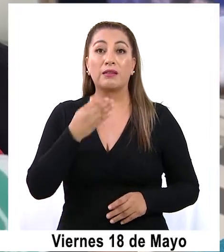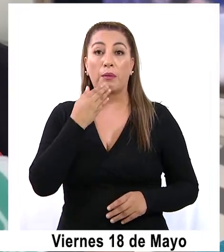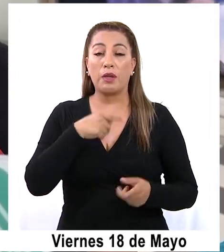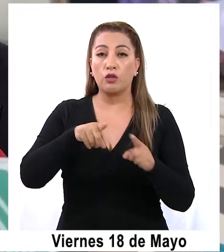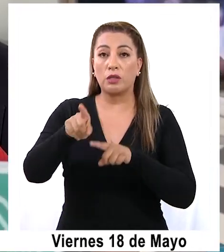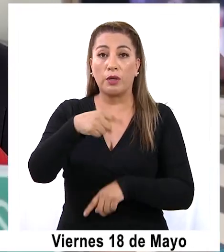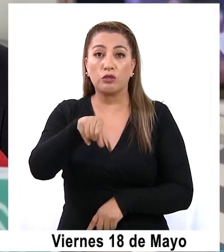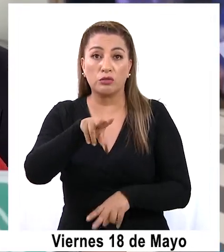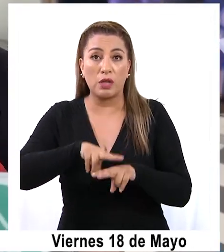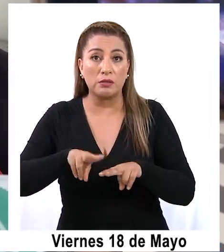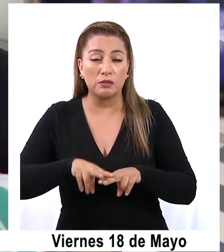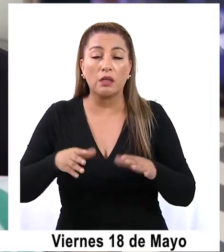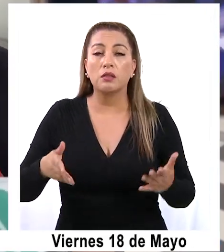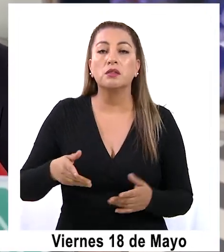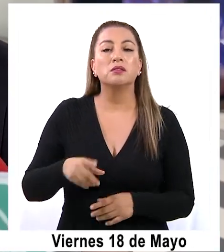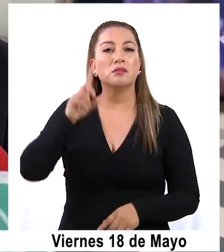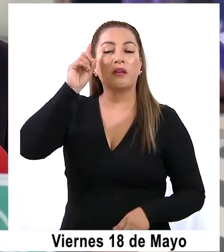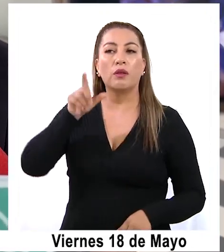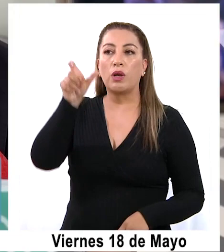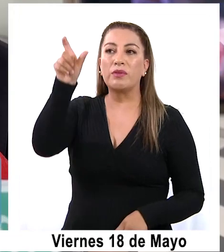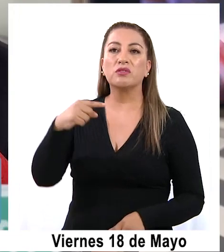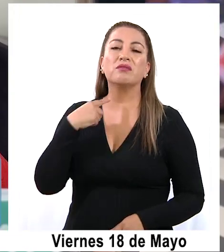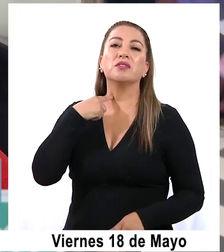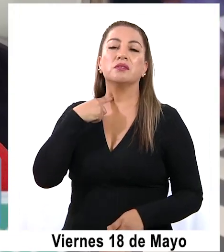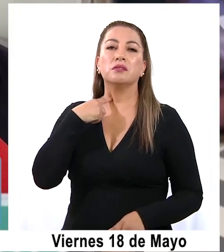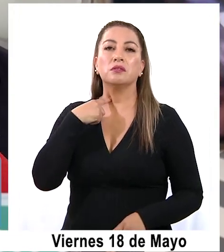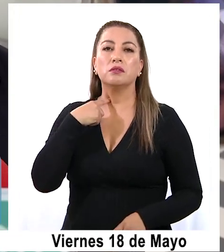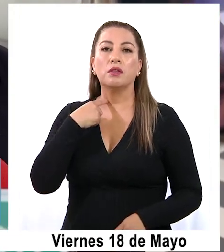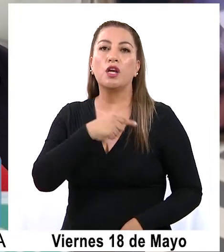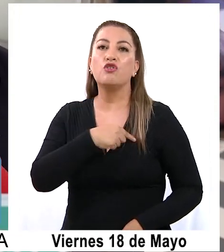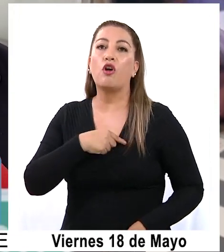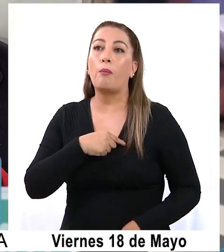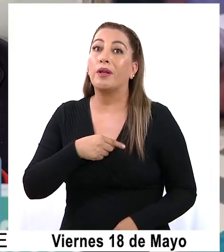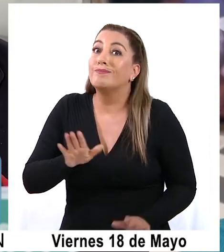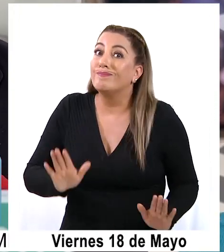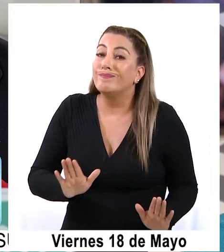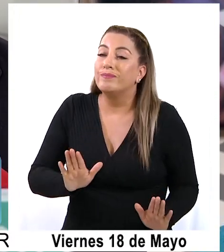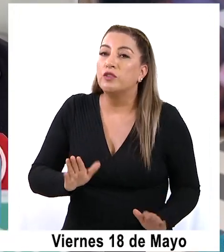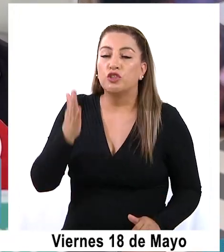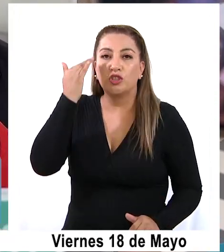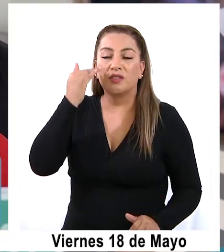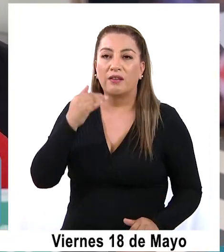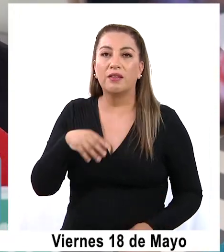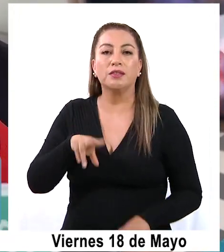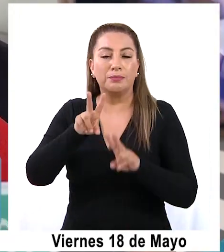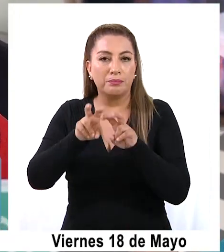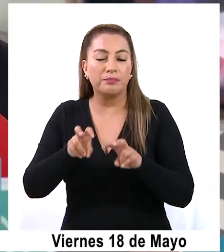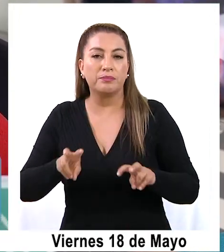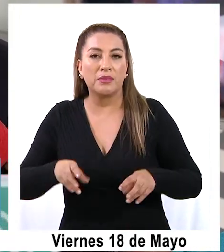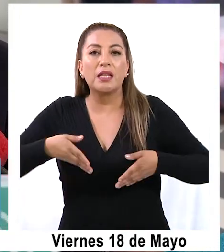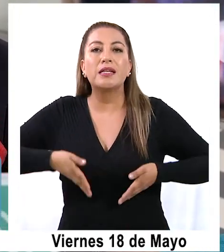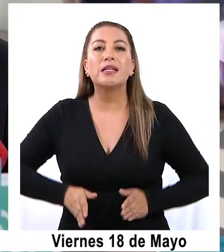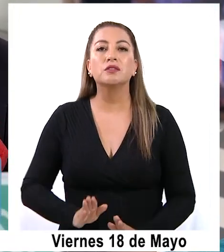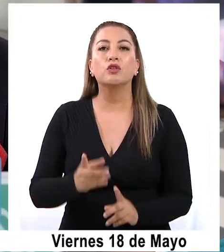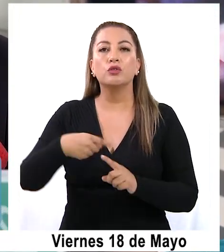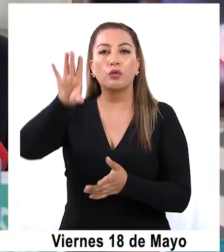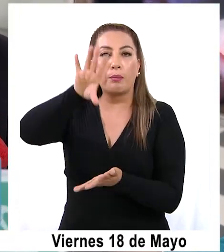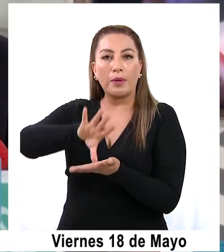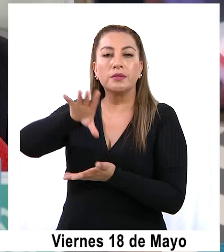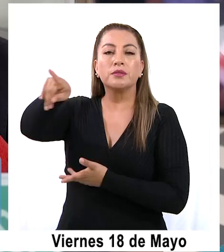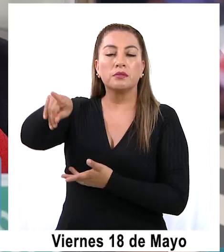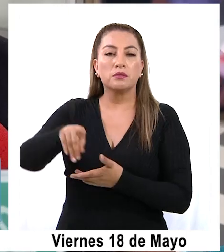diligencias que se han realizado hasta el momento, se pudo determinar que la víctima, cuya identidad todavía es materia de investigación, pero que seguía de nacionalidad extranjera,